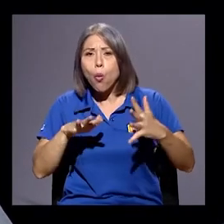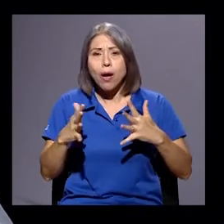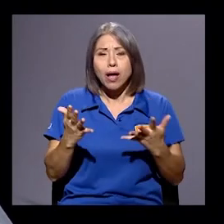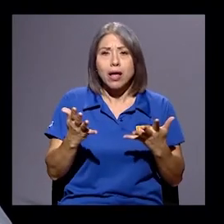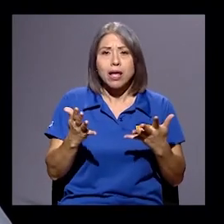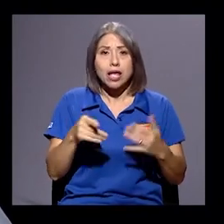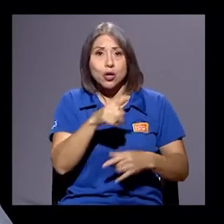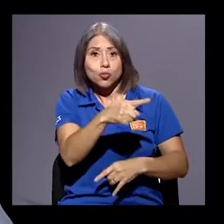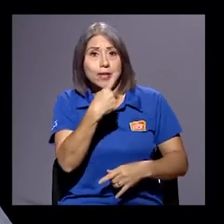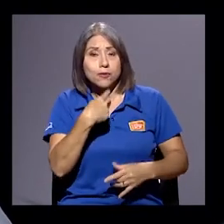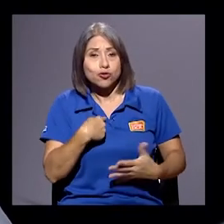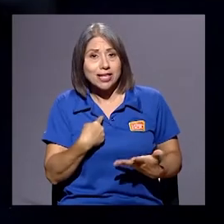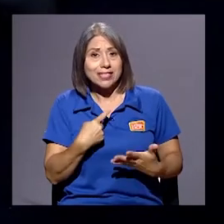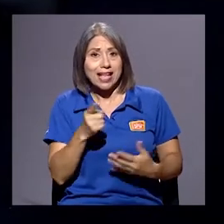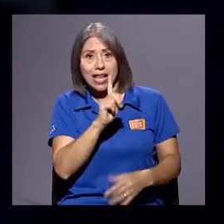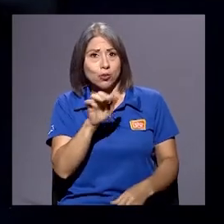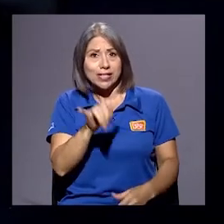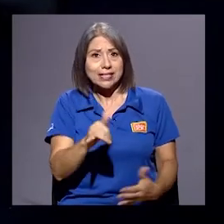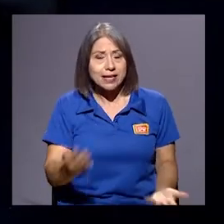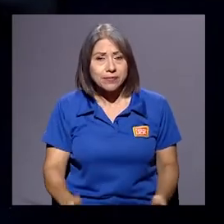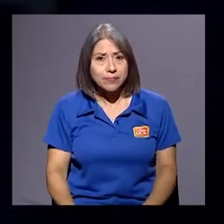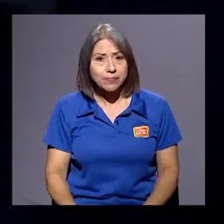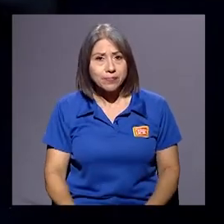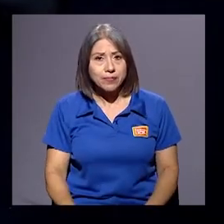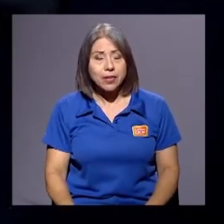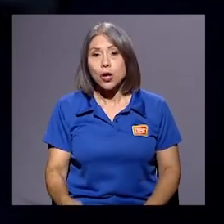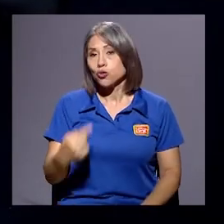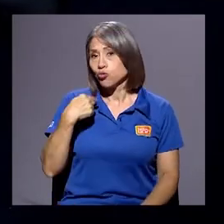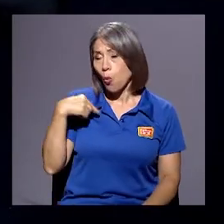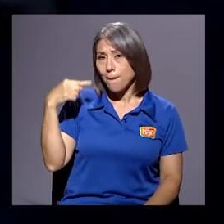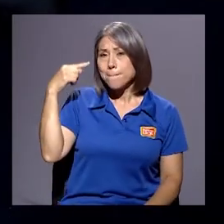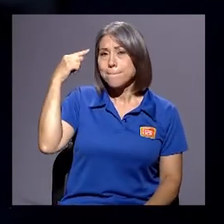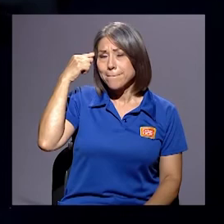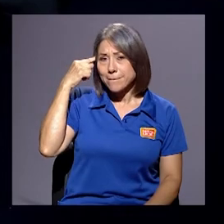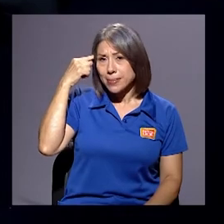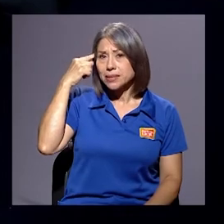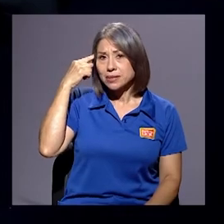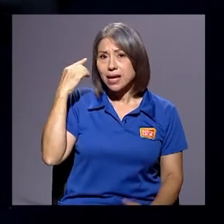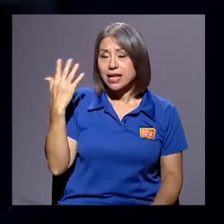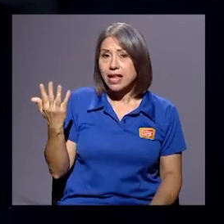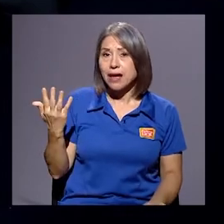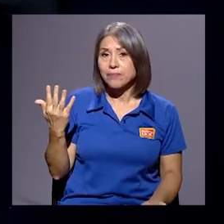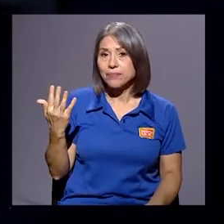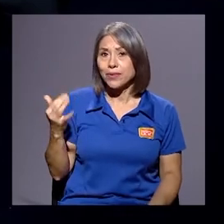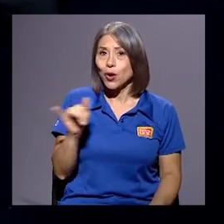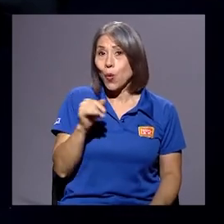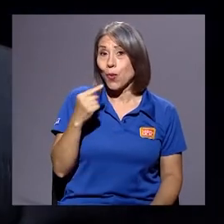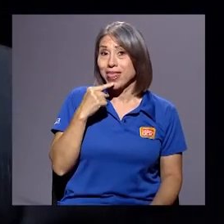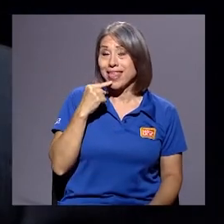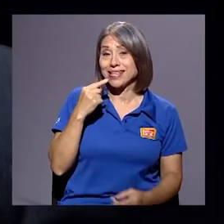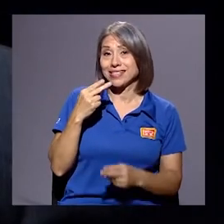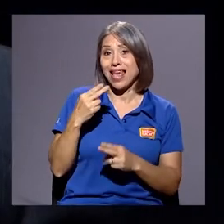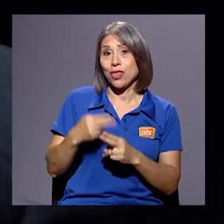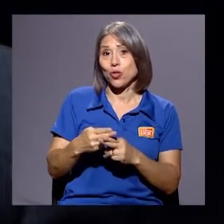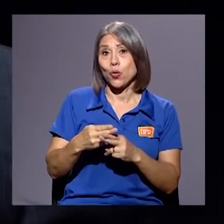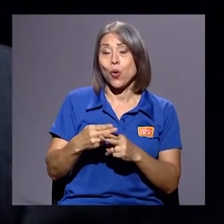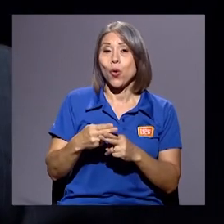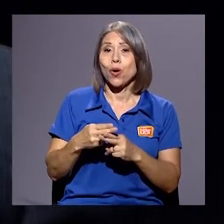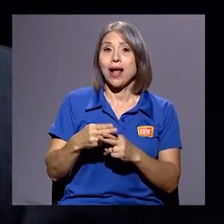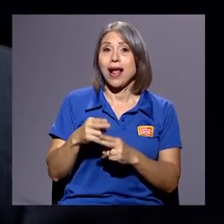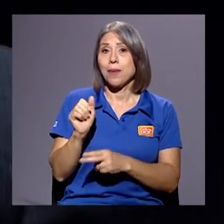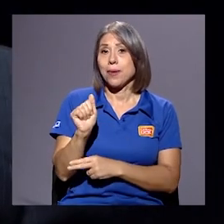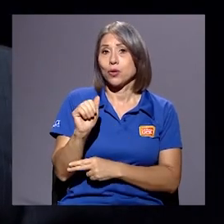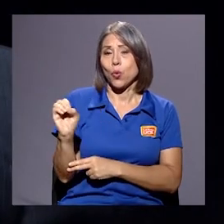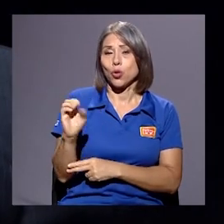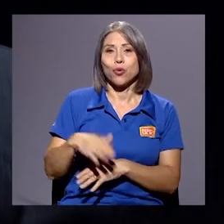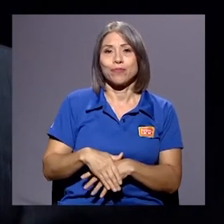usted nos dice hoy que no es así? Yo pensaría, Marlon, que, como decía Norberto Bobbio, el